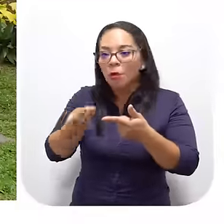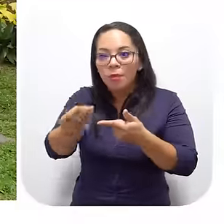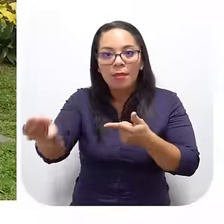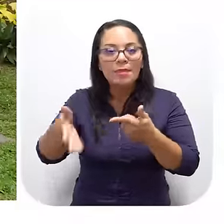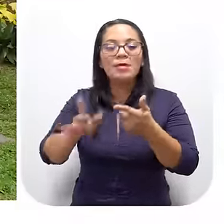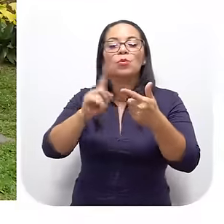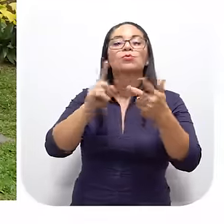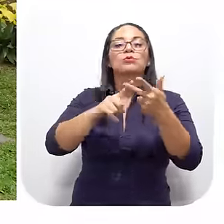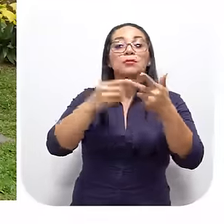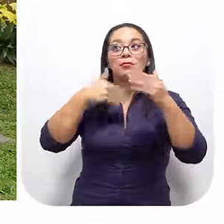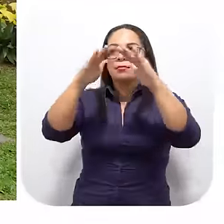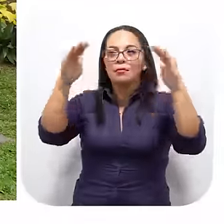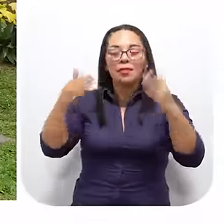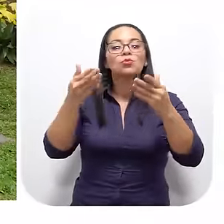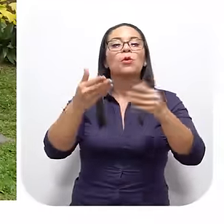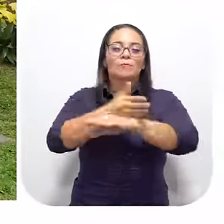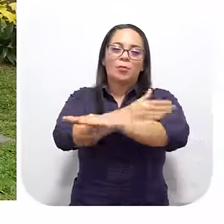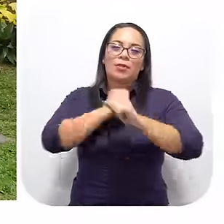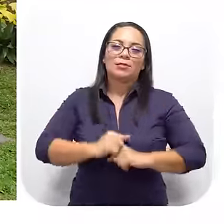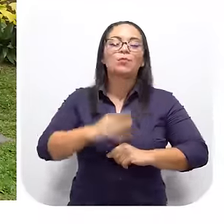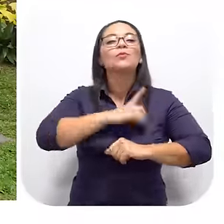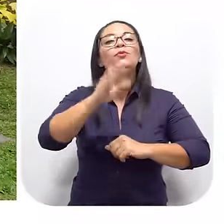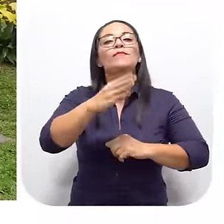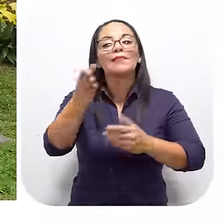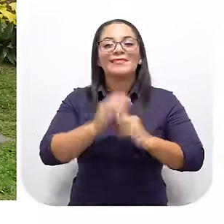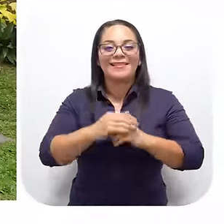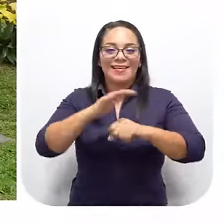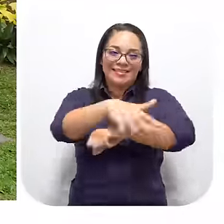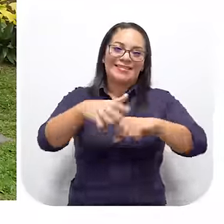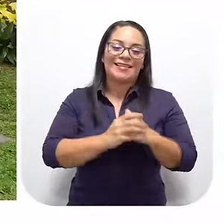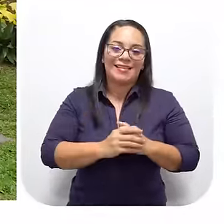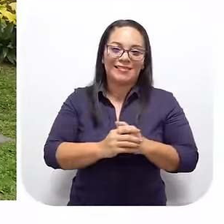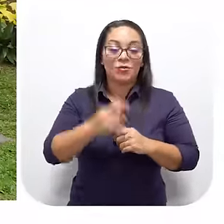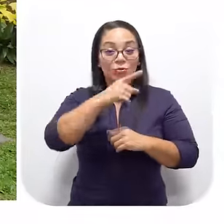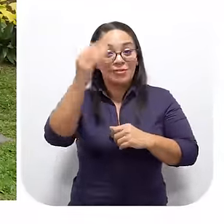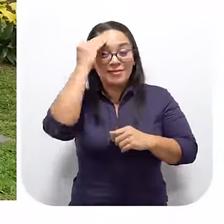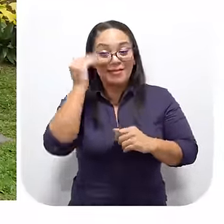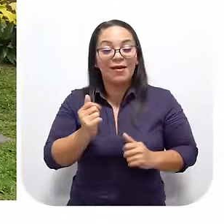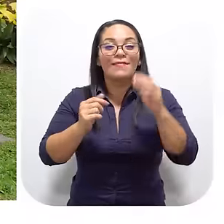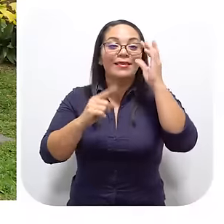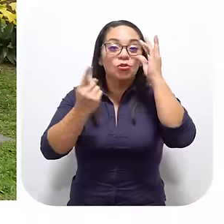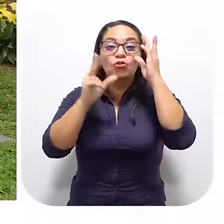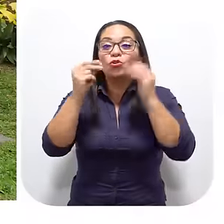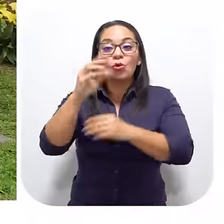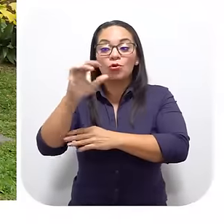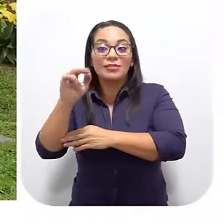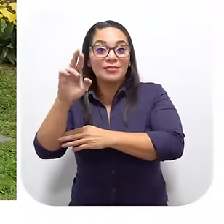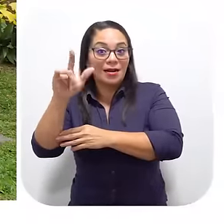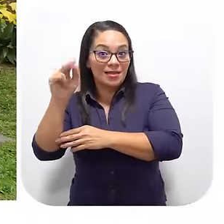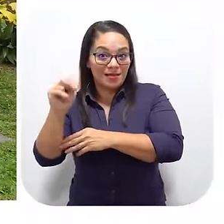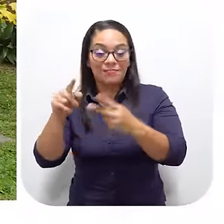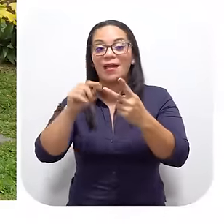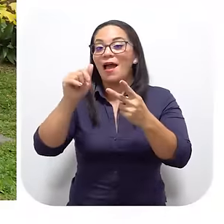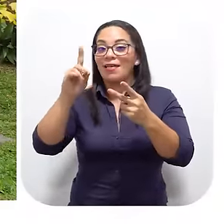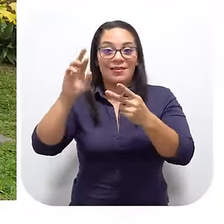A ponerles un techo Y a generar progreso Que Dios me los bendiga En las islas Ustedes saben Que no solo Charlene y